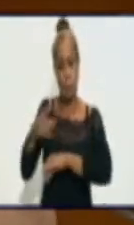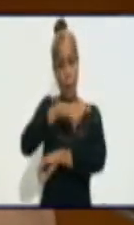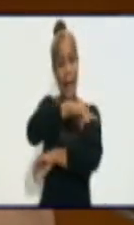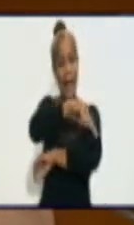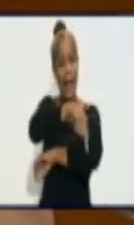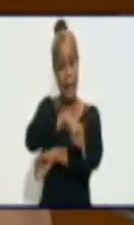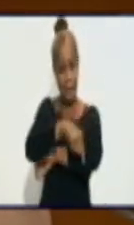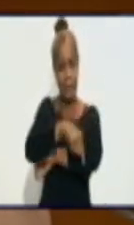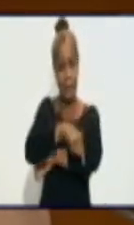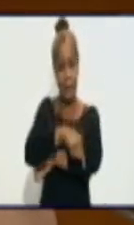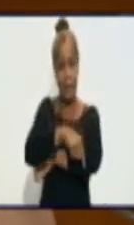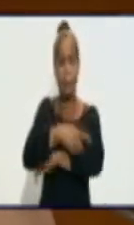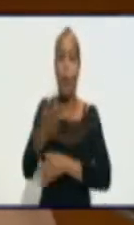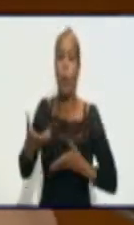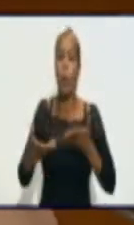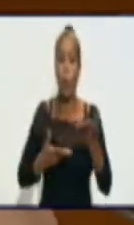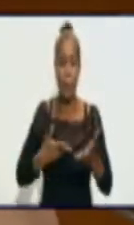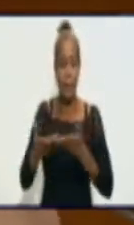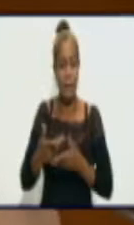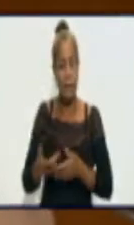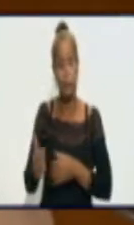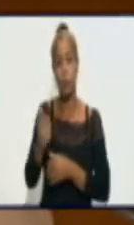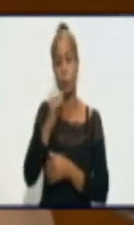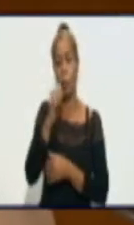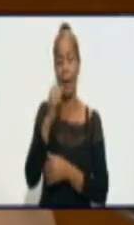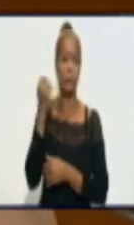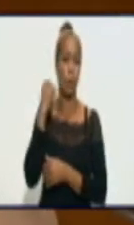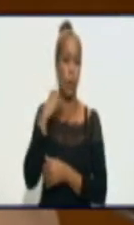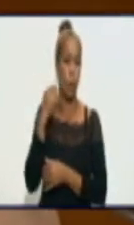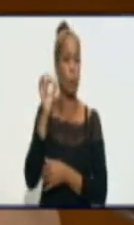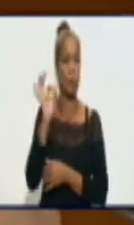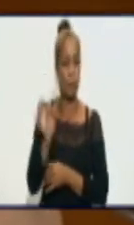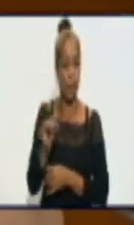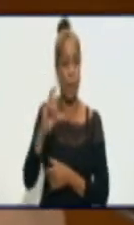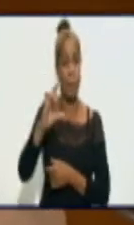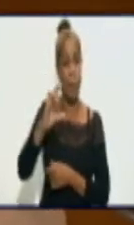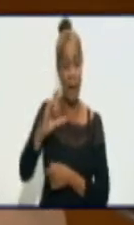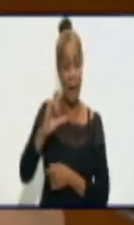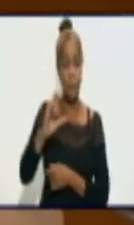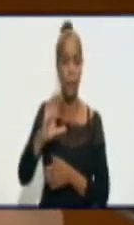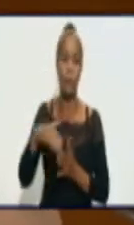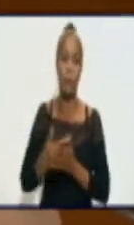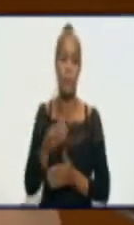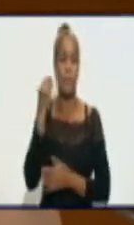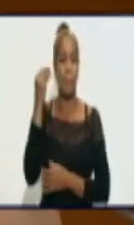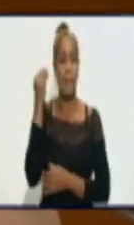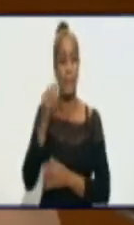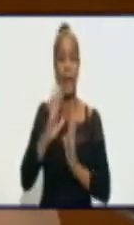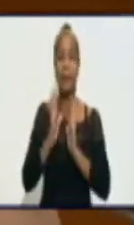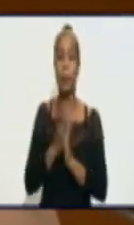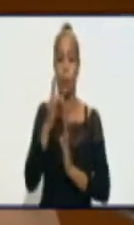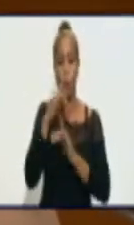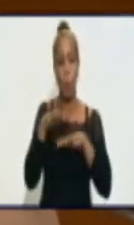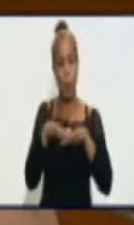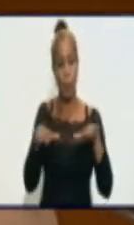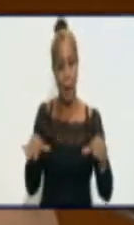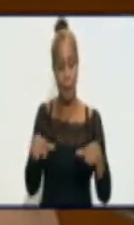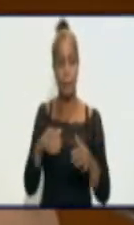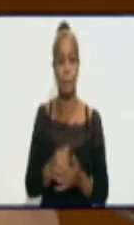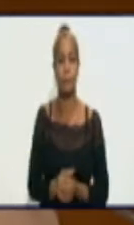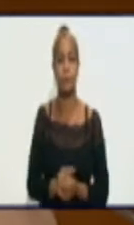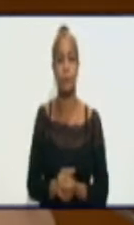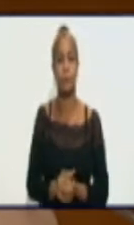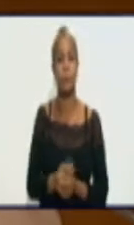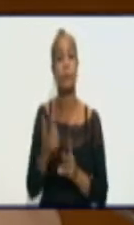el que vea eso dice, no, aquí no está pasando nada, estamos normal. Y no es así. Realmente hoy la situación epidemiológica en la